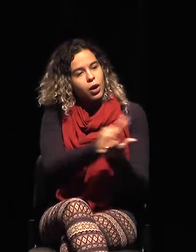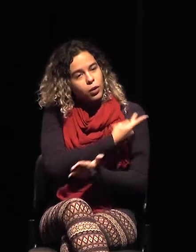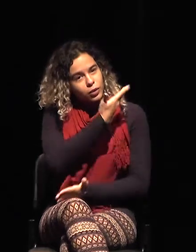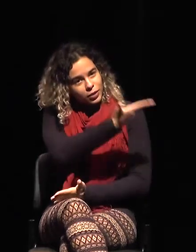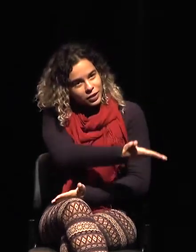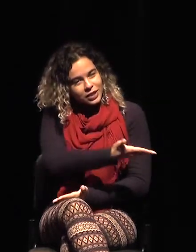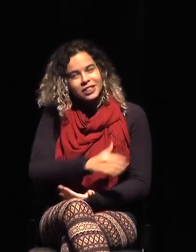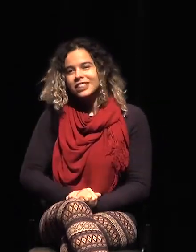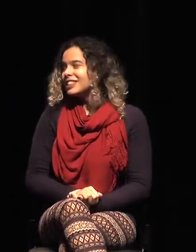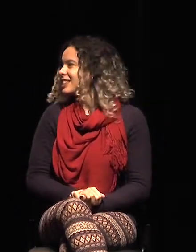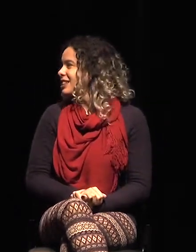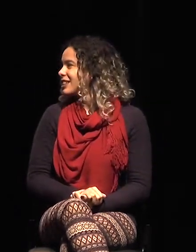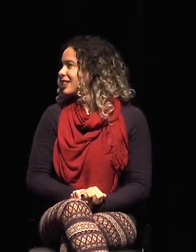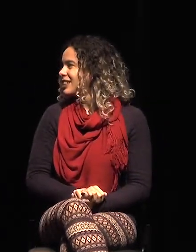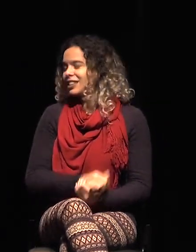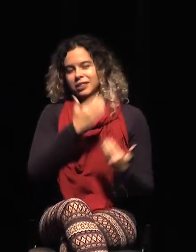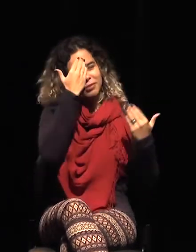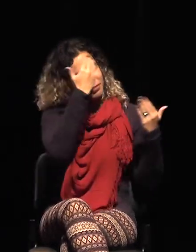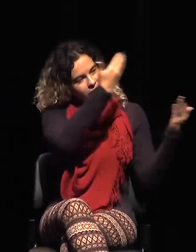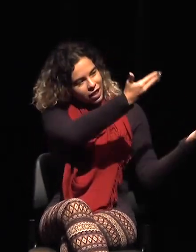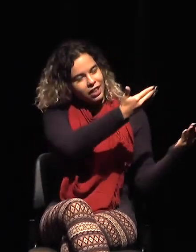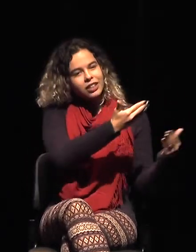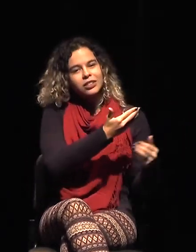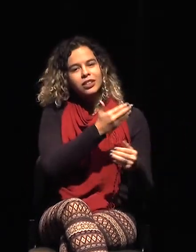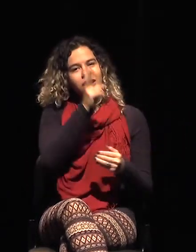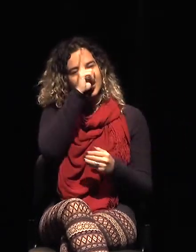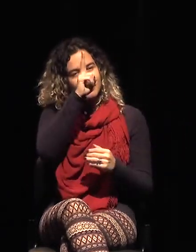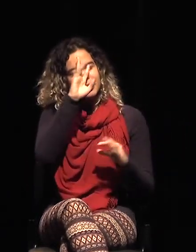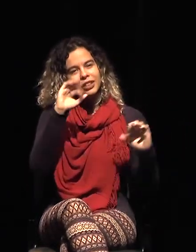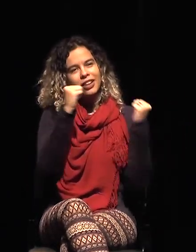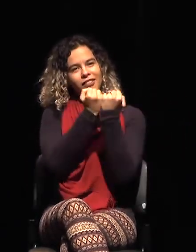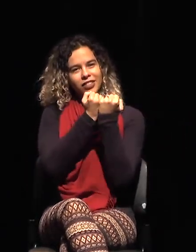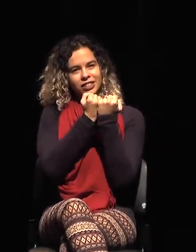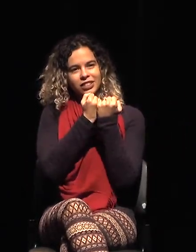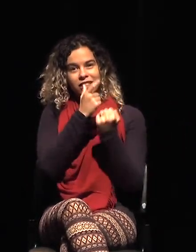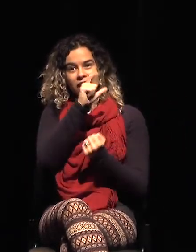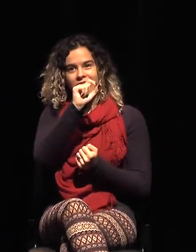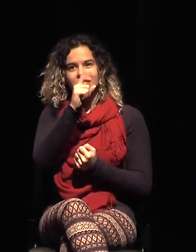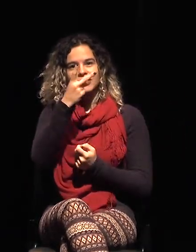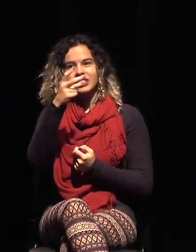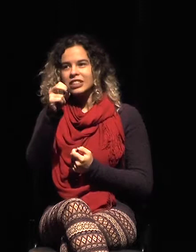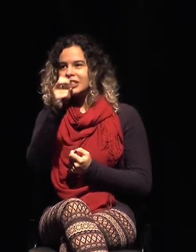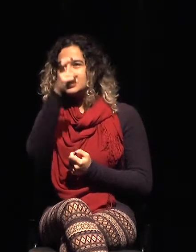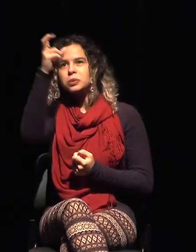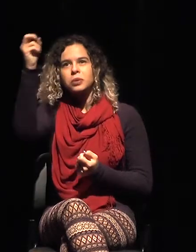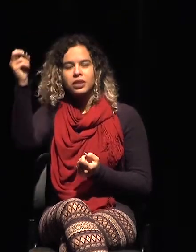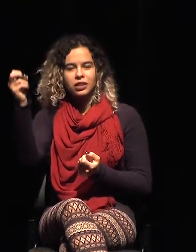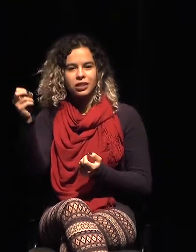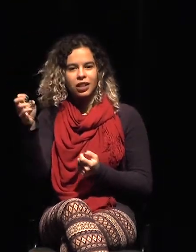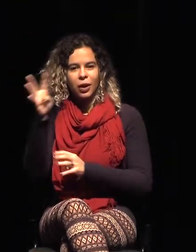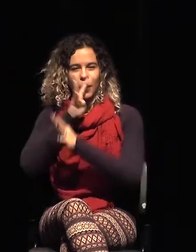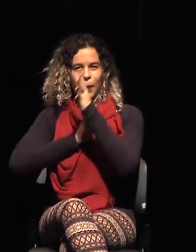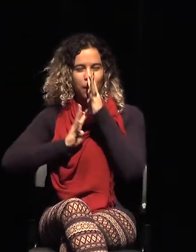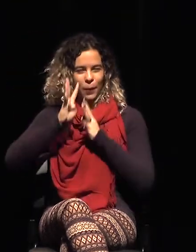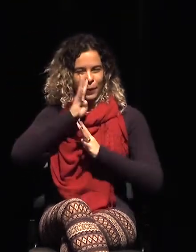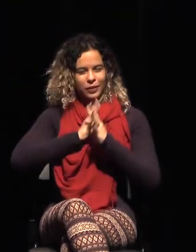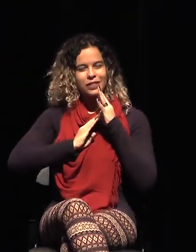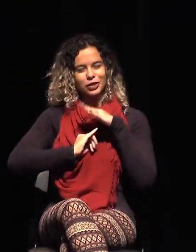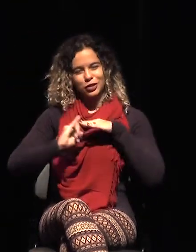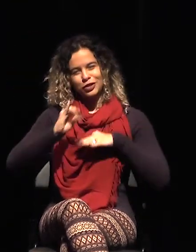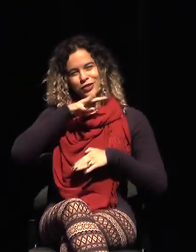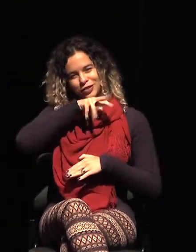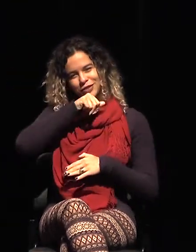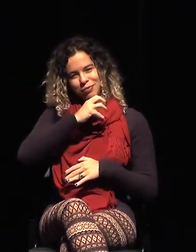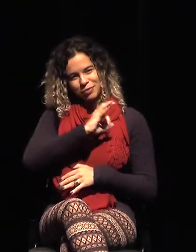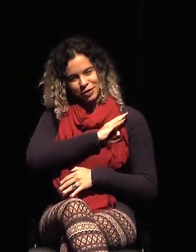aquí. Gracias por haberme defendido por el tema de las ramitas, los palitos esos de la obra de